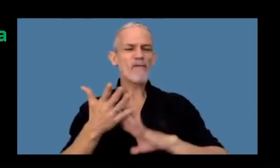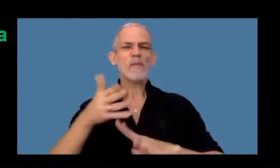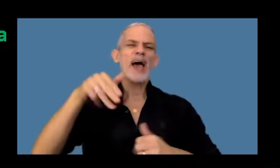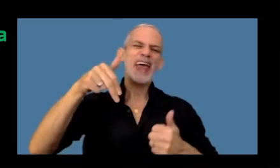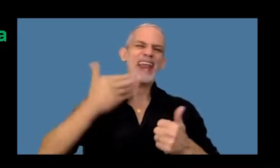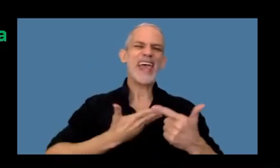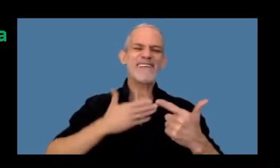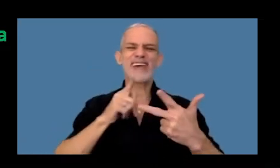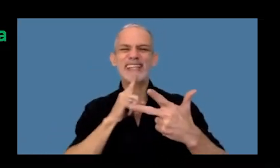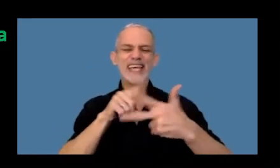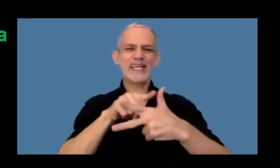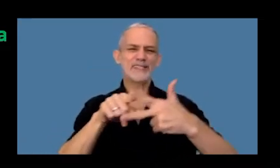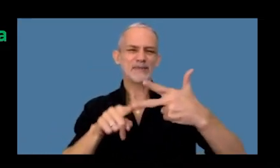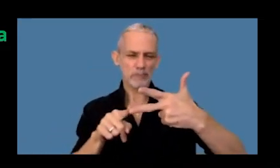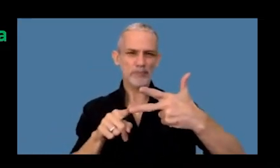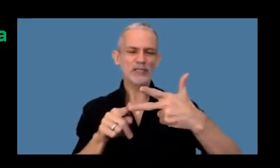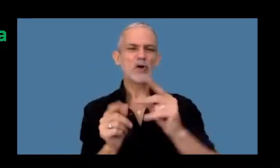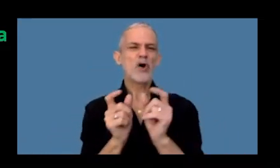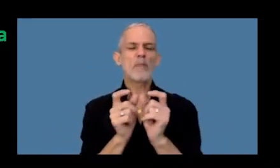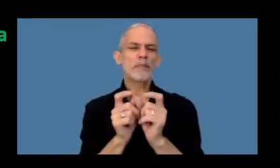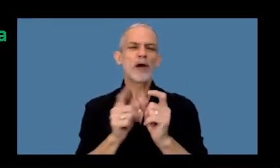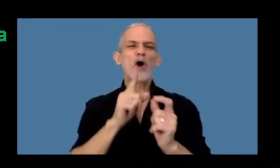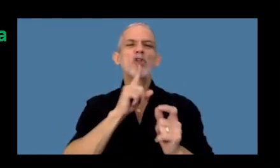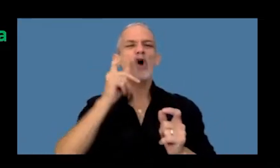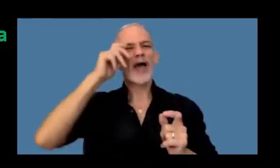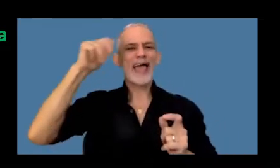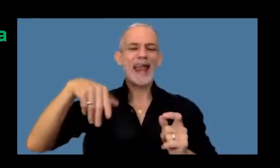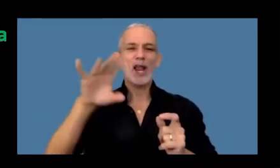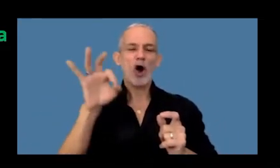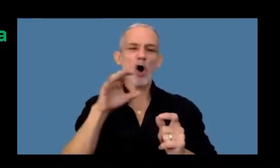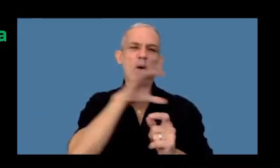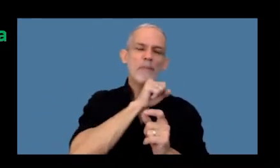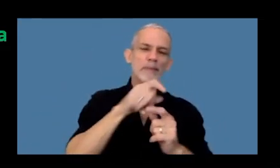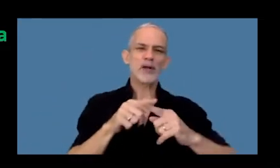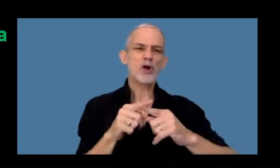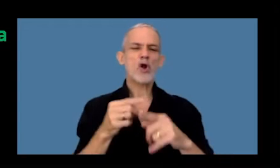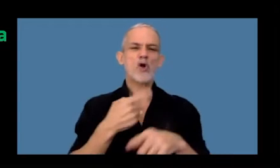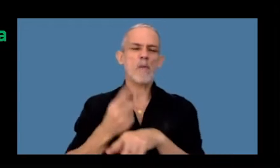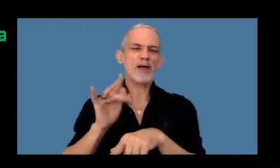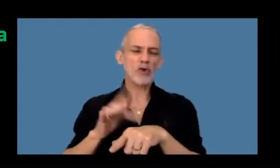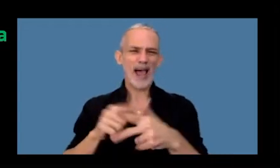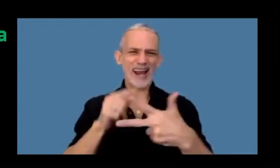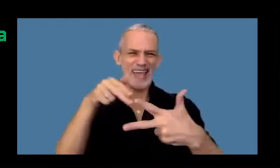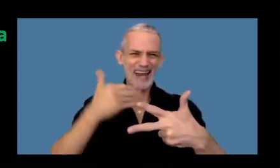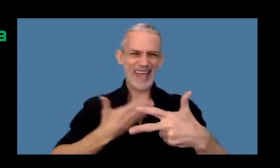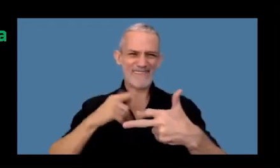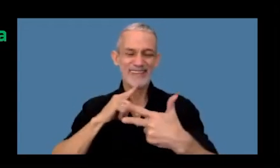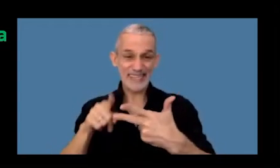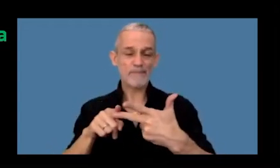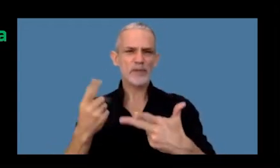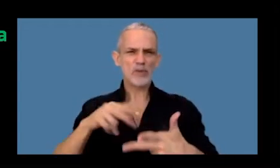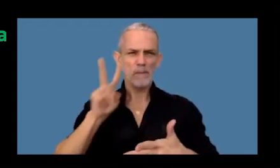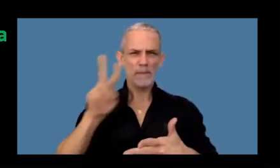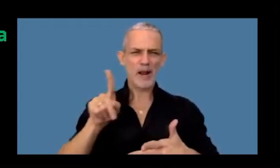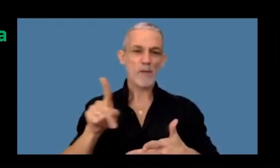es en inglés non fungible token token o cripto no fungible que probablemente hayan visto